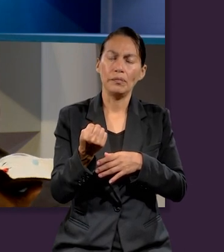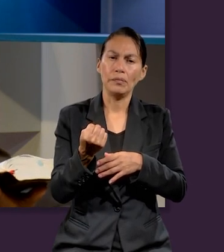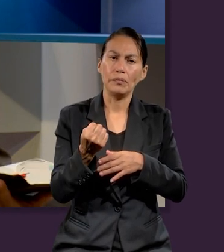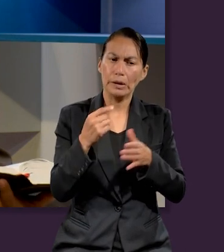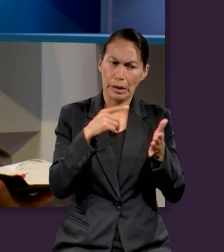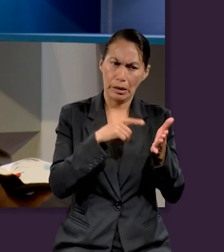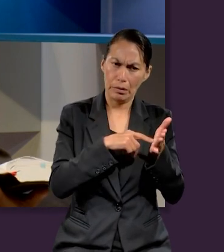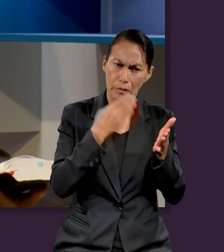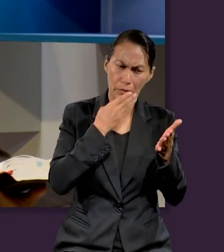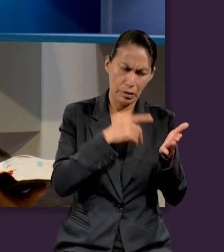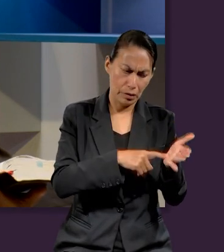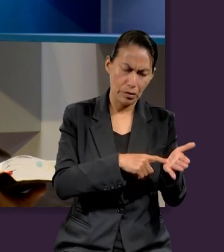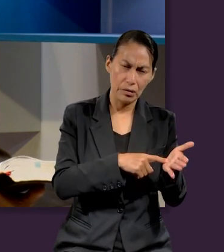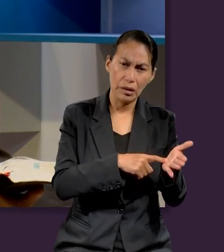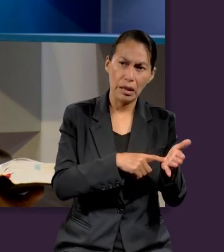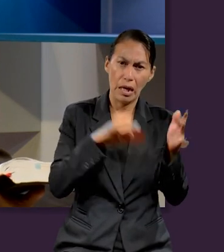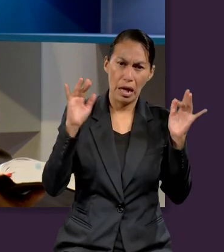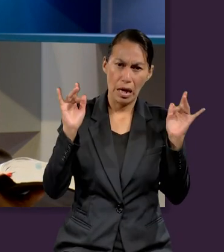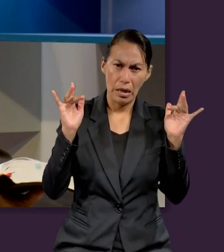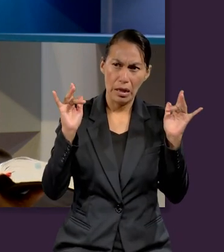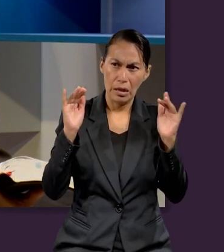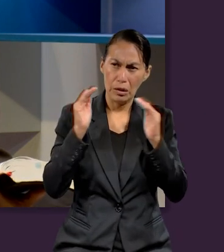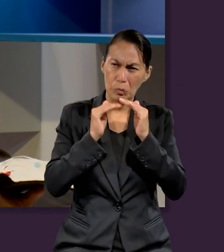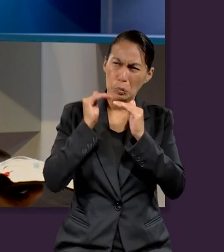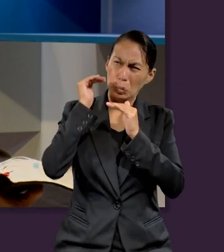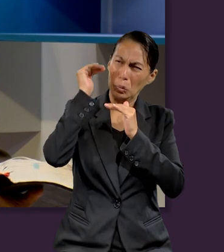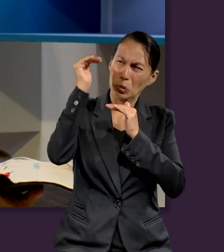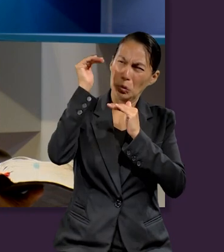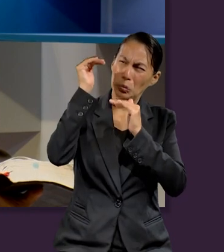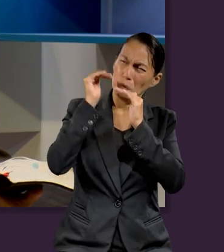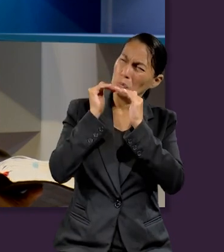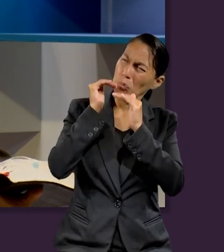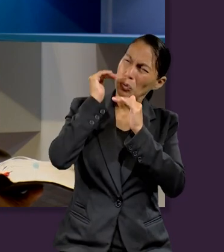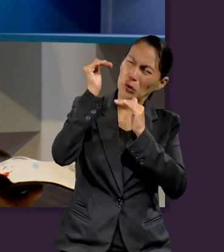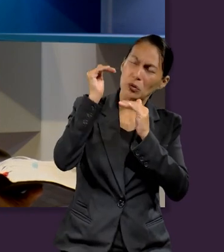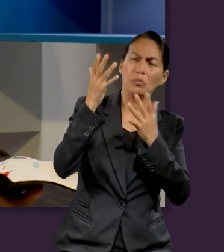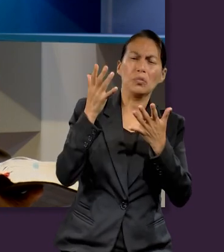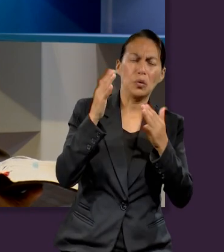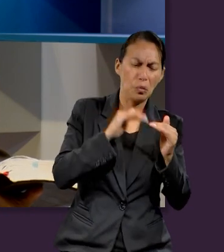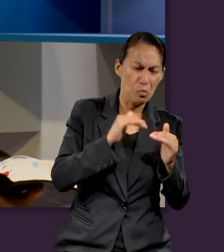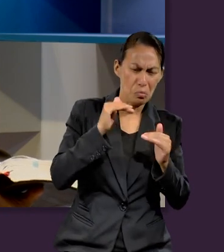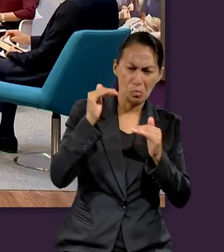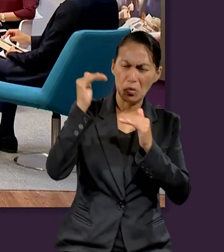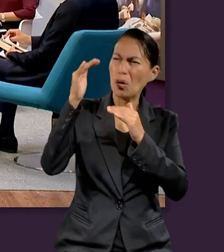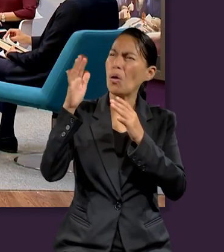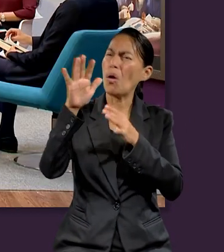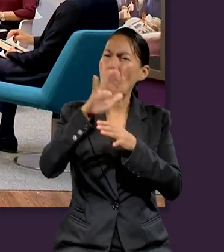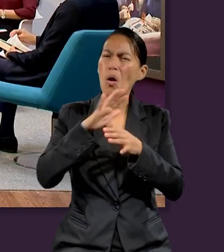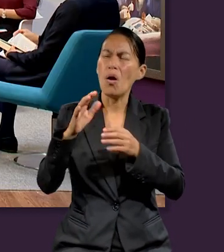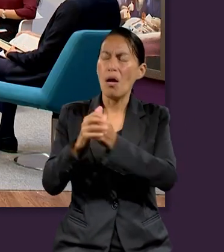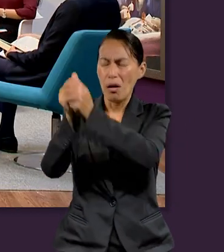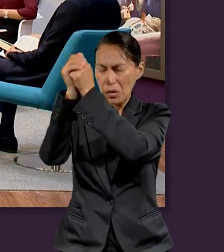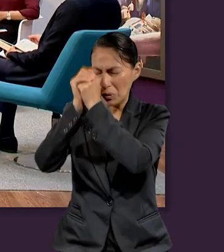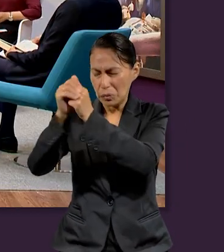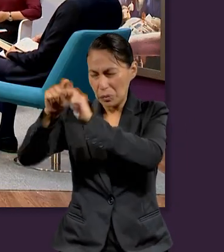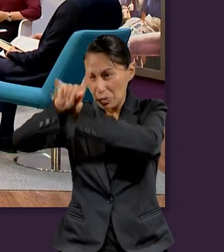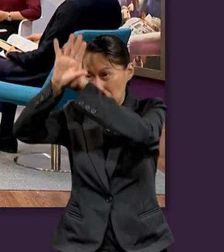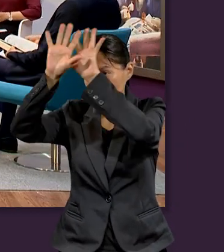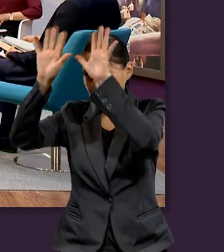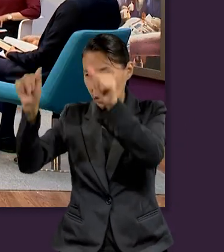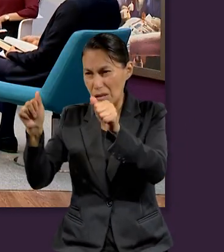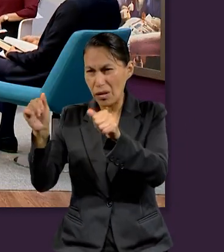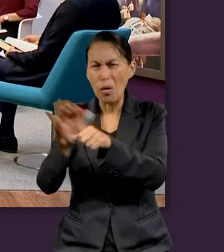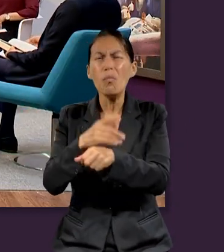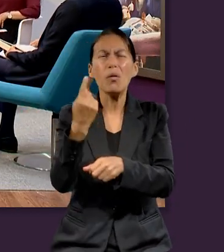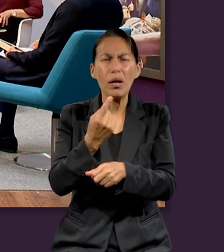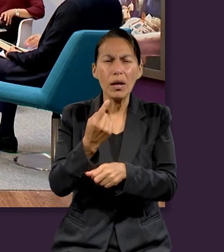serafines, los querubines, están dándole gloria a Cristo. ¿Y por qué? Dice el 9, Apocalipsis 5,